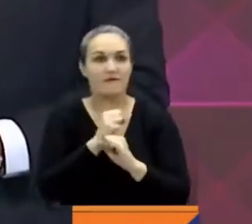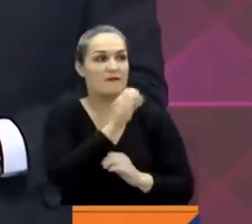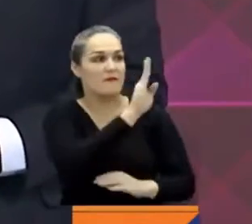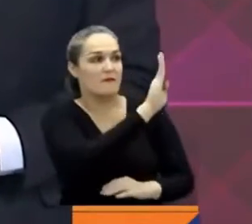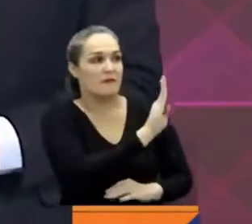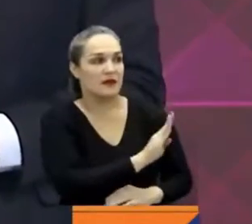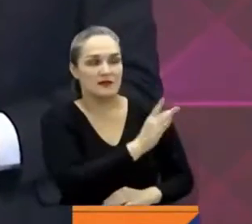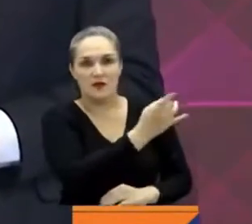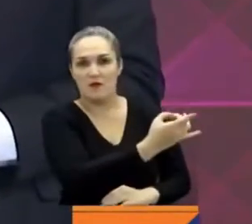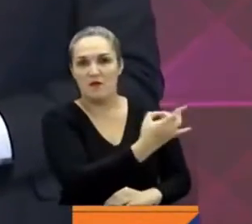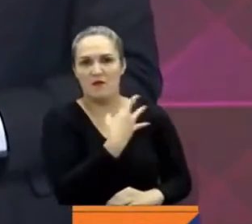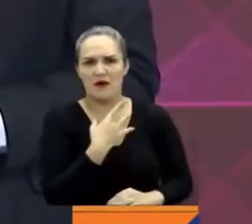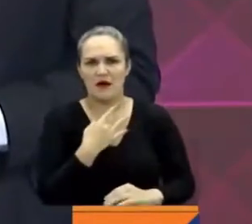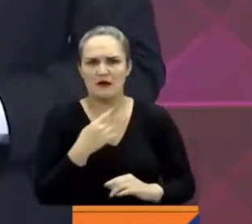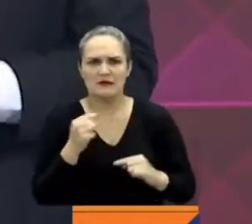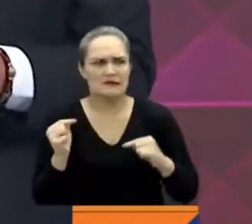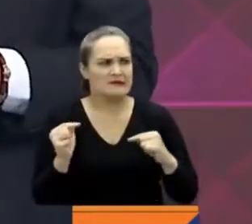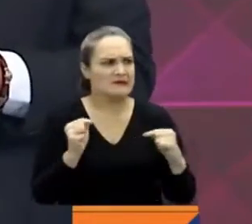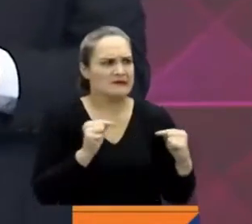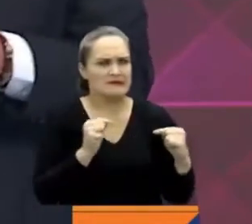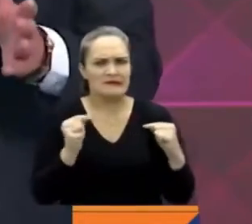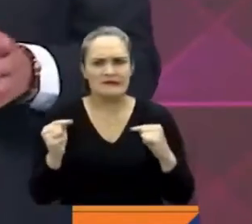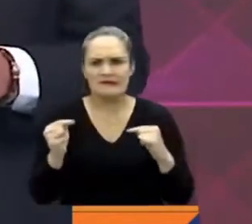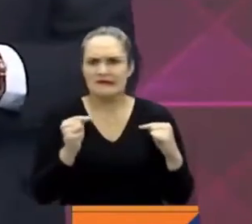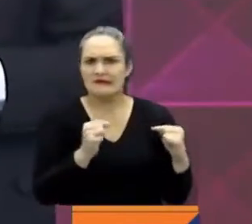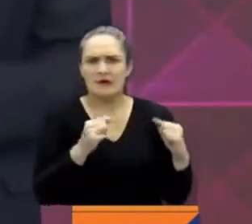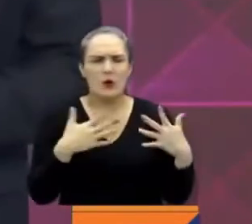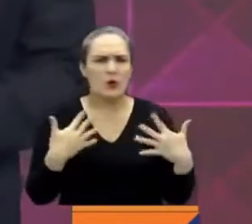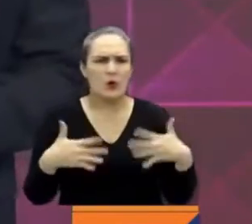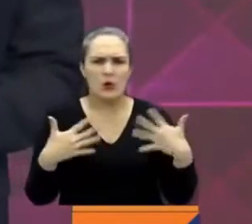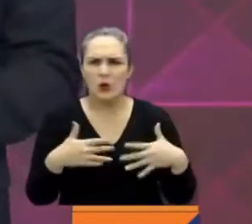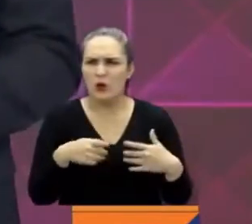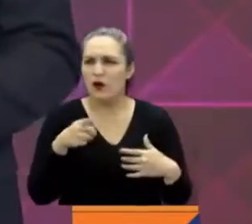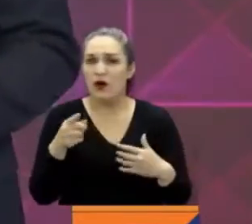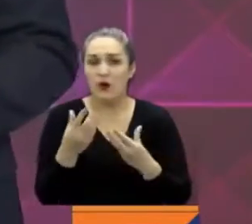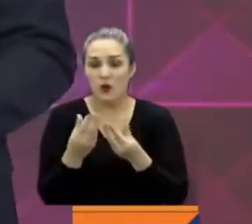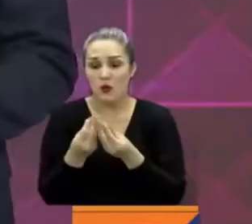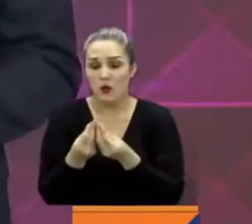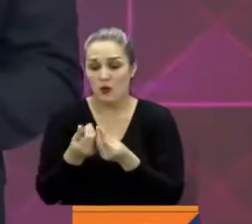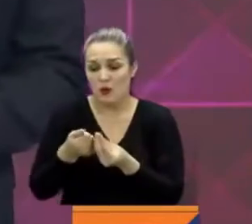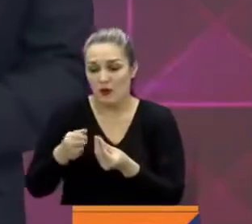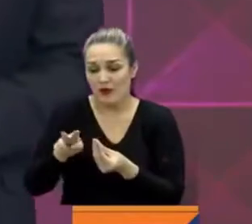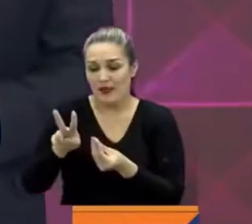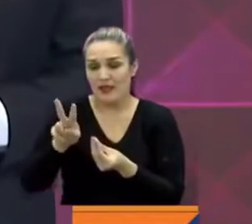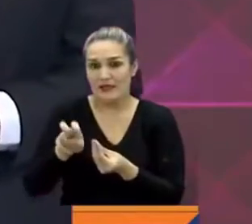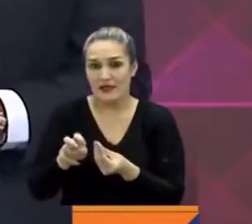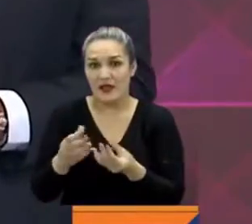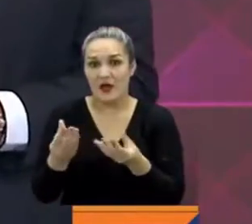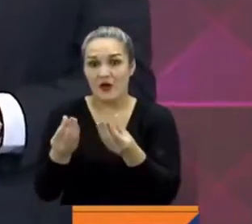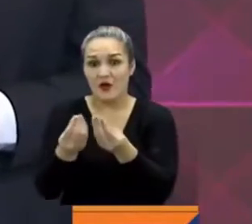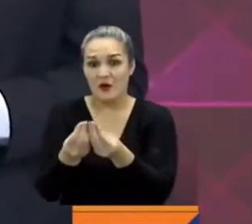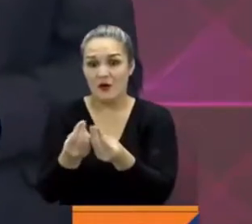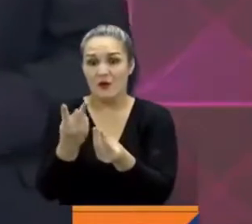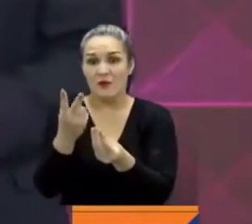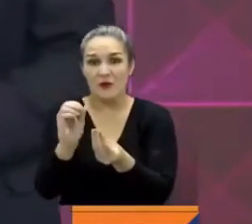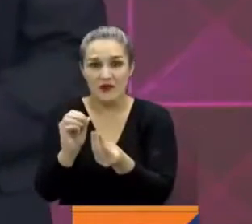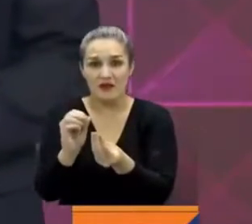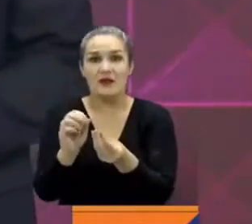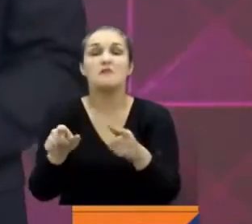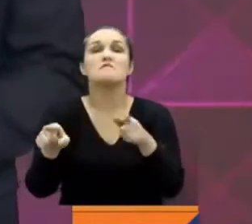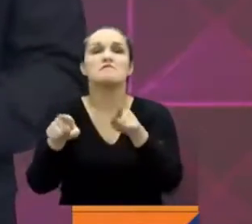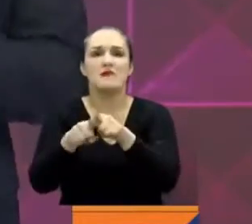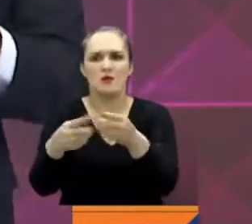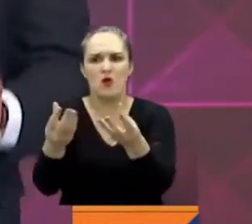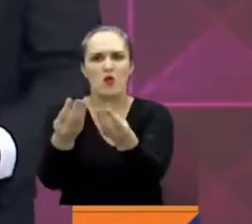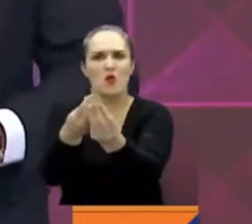Copa del Mundo. Un duelo que se convirtió en un juego lleno de historia. La Sub-17, la Sub-20 perdieron frente a la verdeamarela. Lo mismo pasó